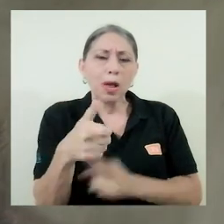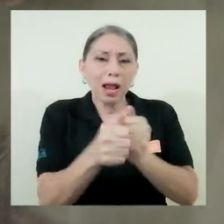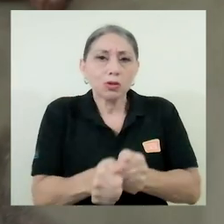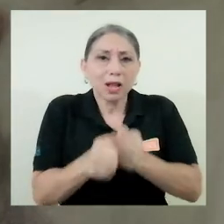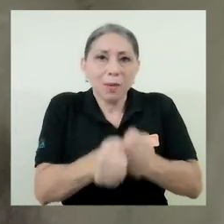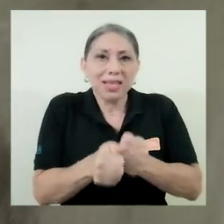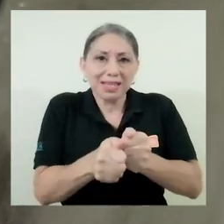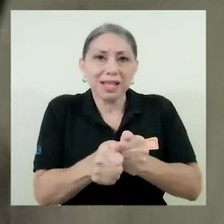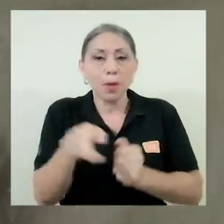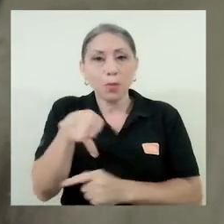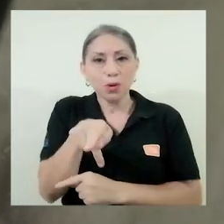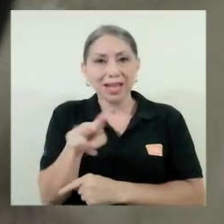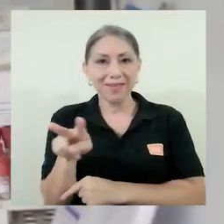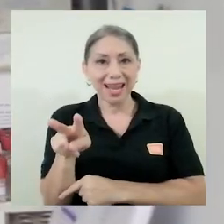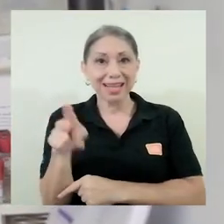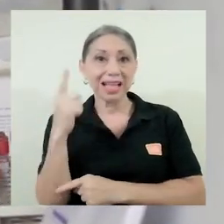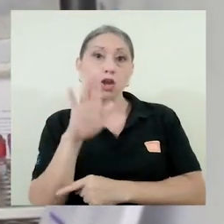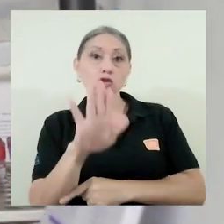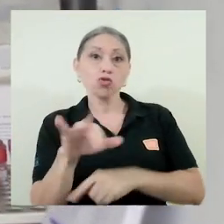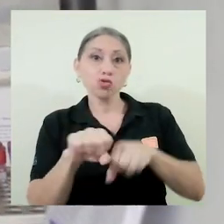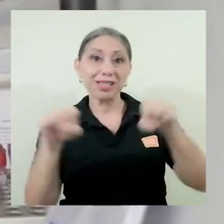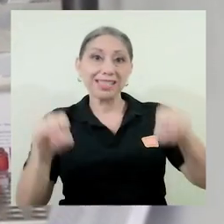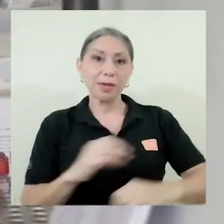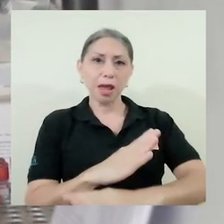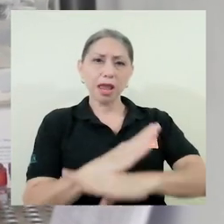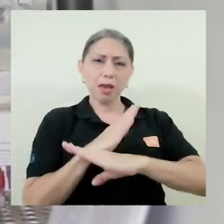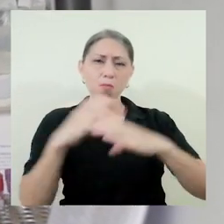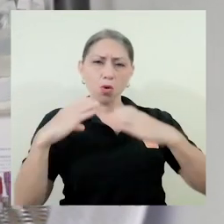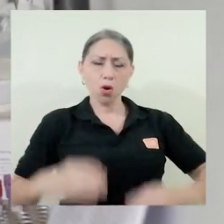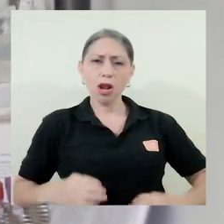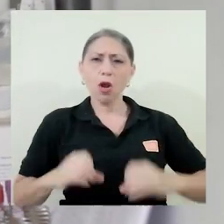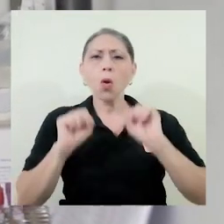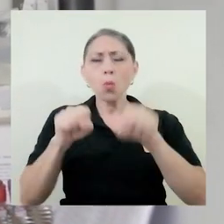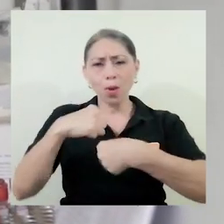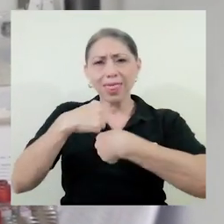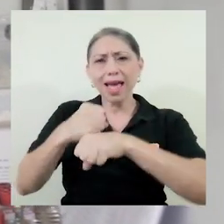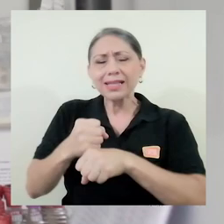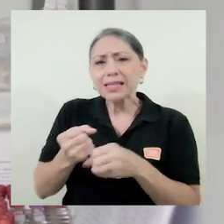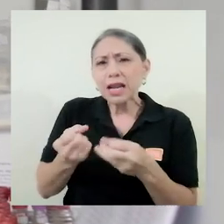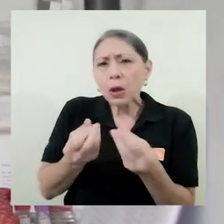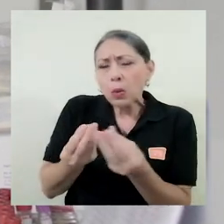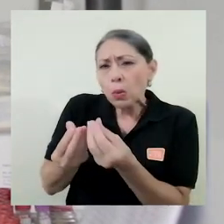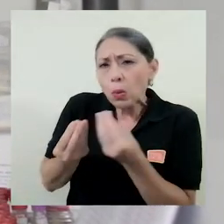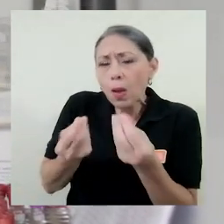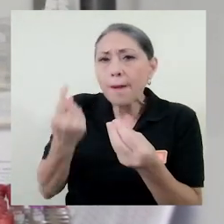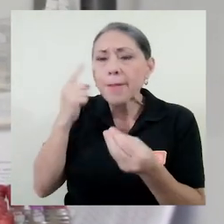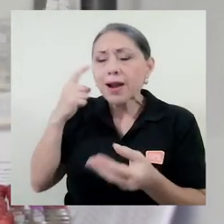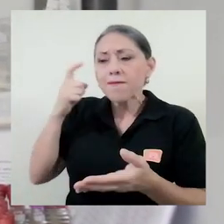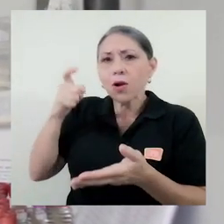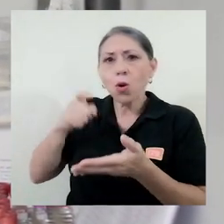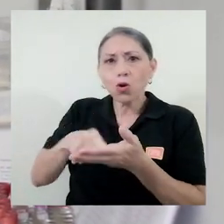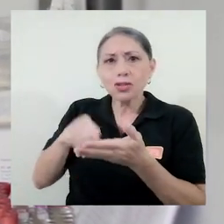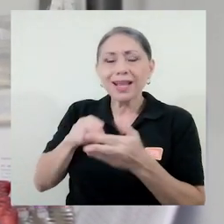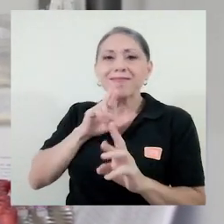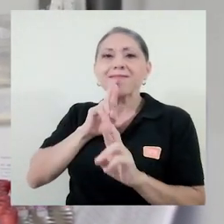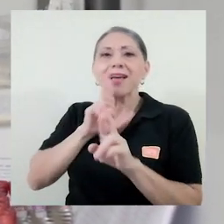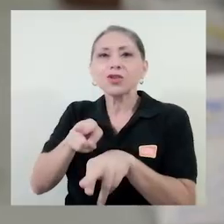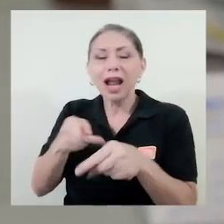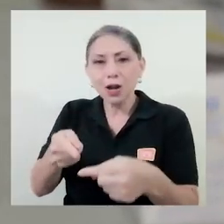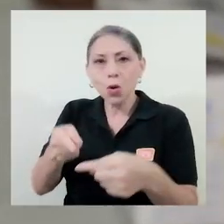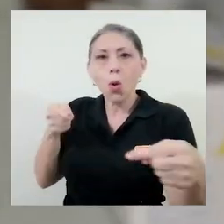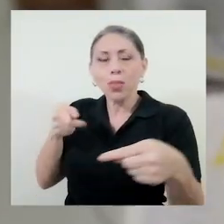inmunológico de estos animales produzca anticuerpos que pueden reconocer y reaccionar contra estas proteínas.